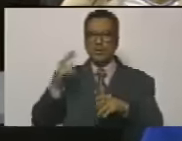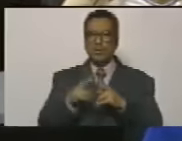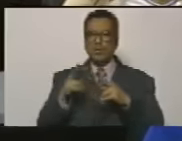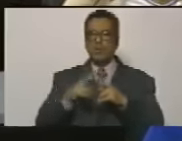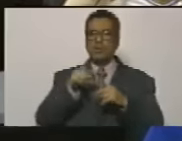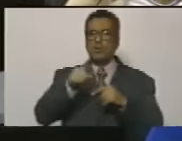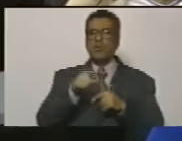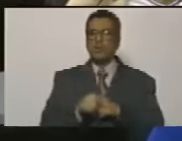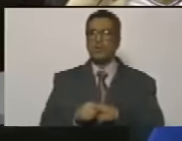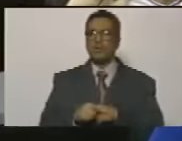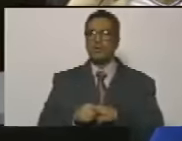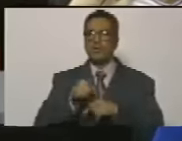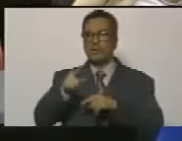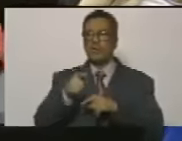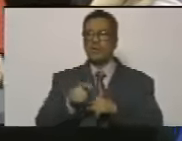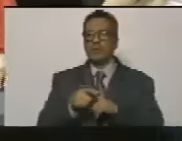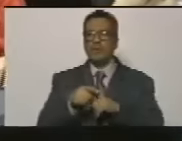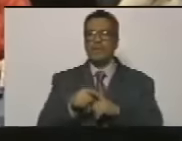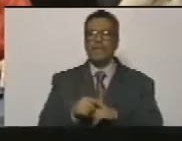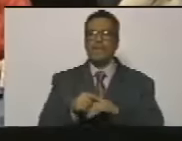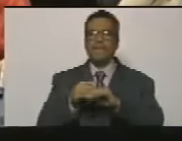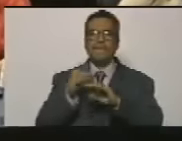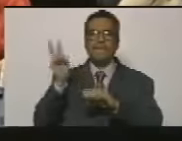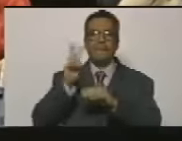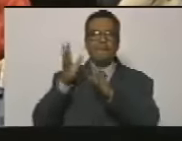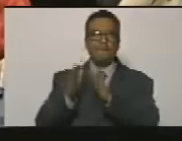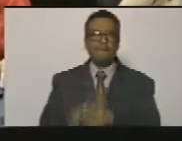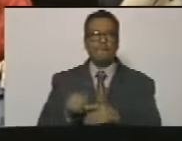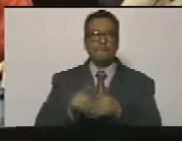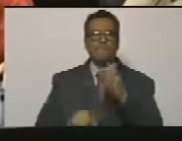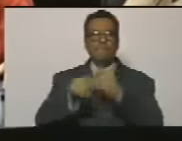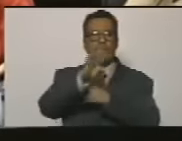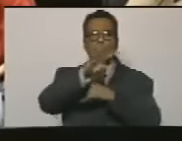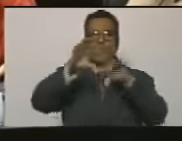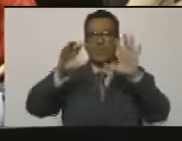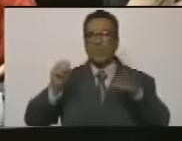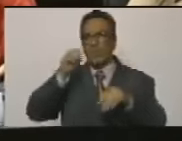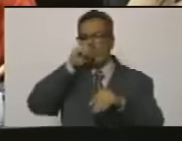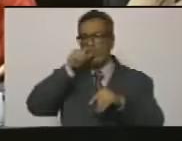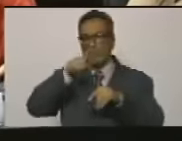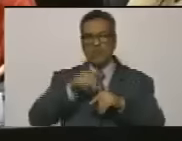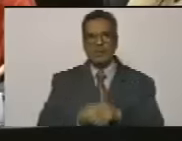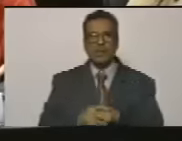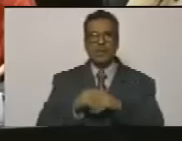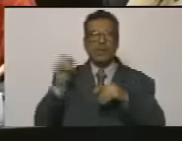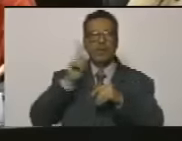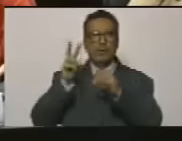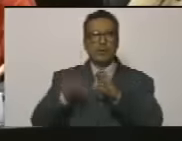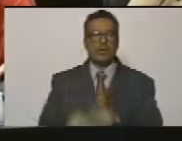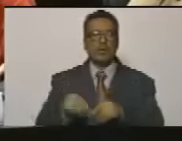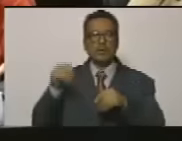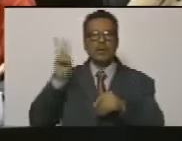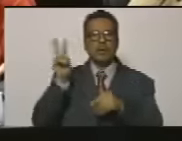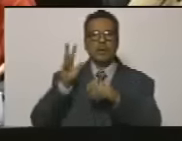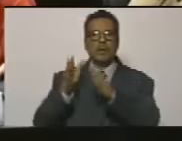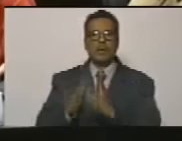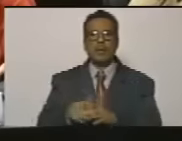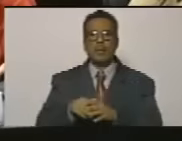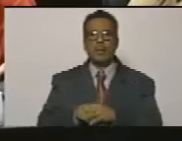venezuela libre de los venezolanos en 90 años era suficiente para establecer una venezuela libre de los venezolanos